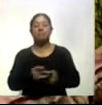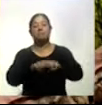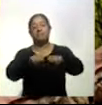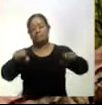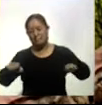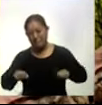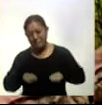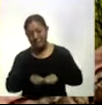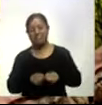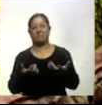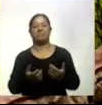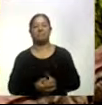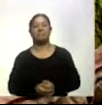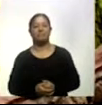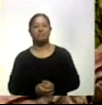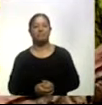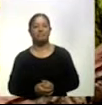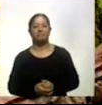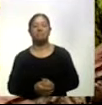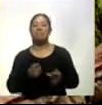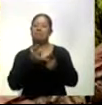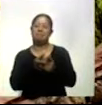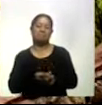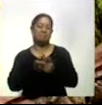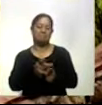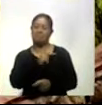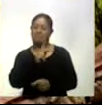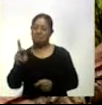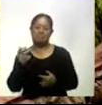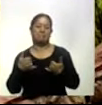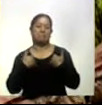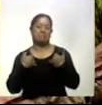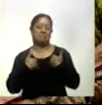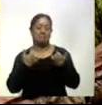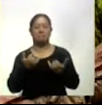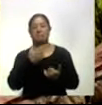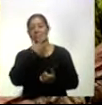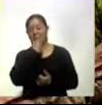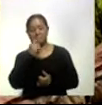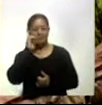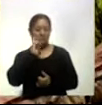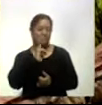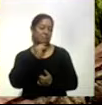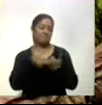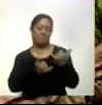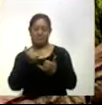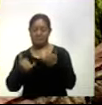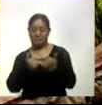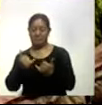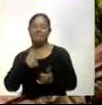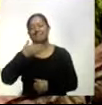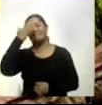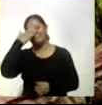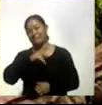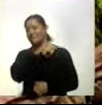que debemos ser pacientes y hacer pacientes a nuestros jugadores a nuestras jugadoras todos quisiéramos ya